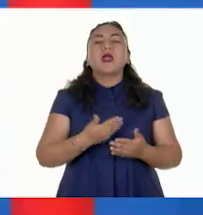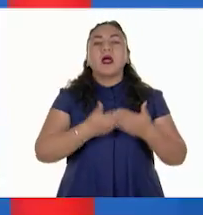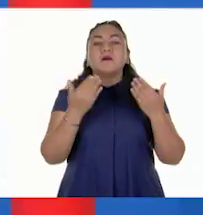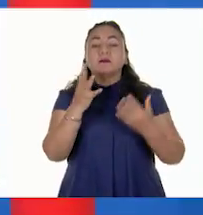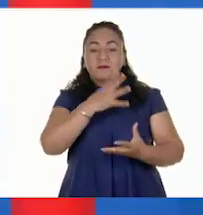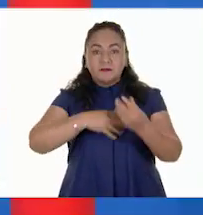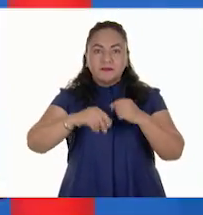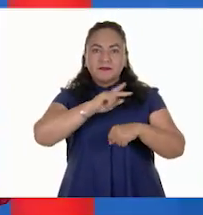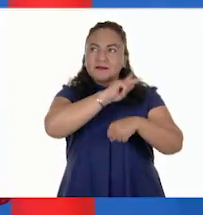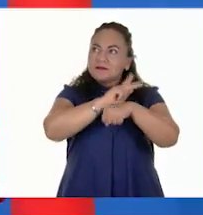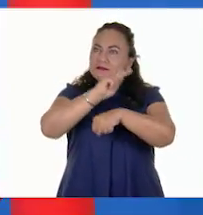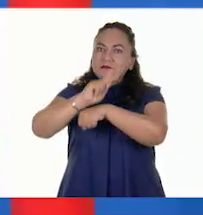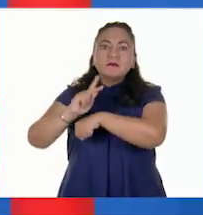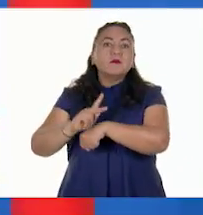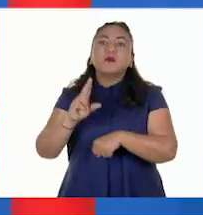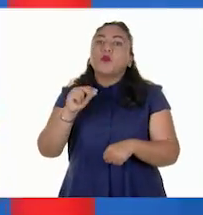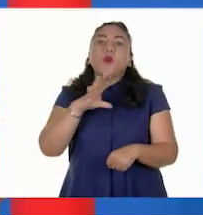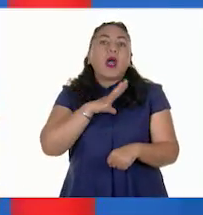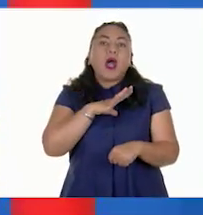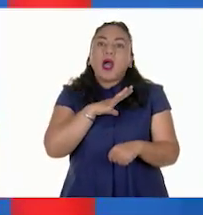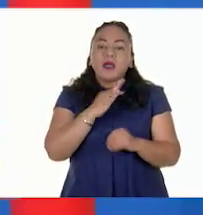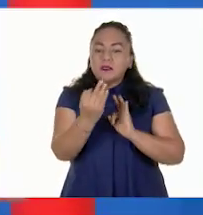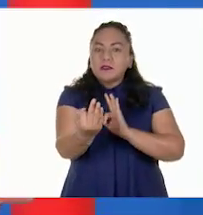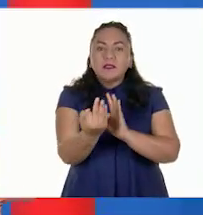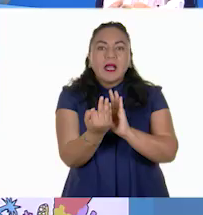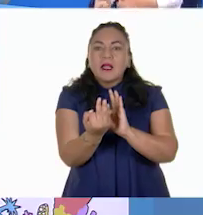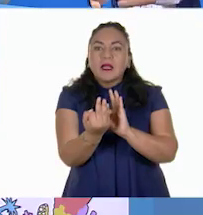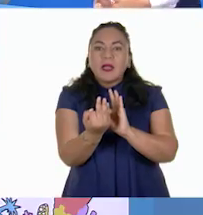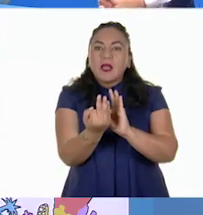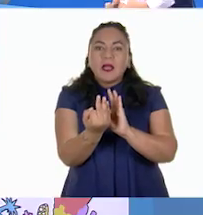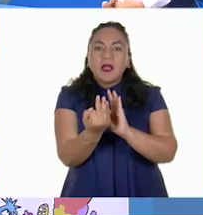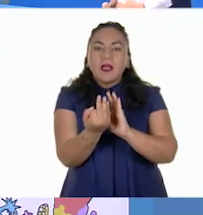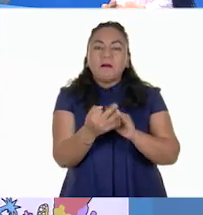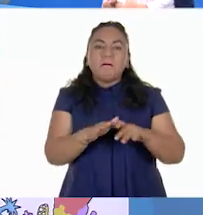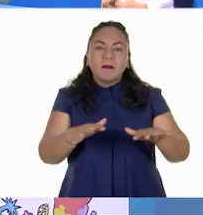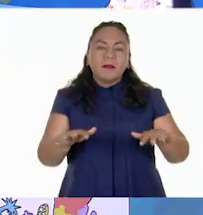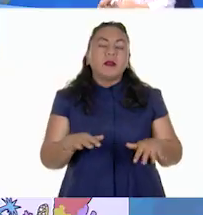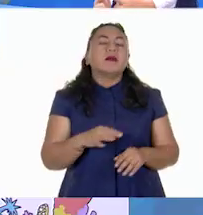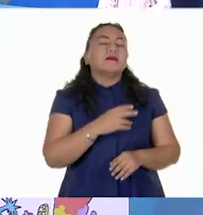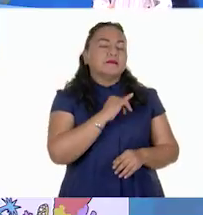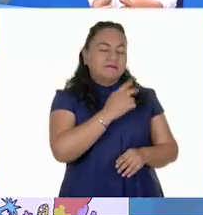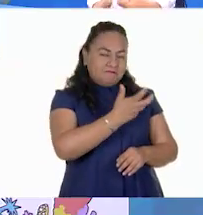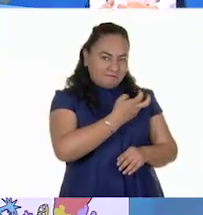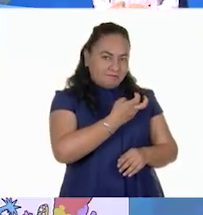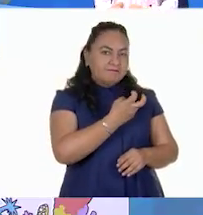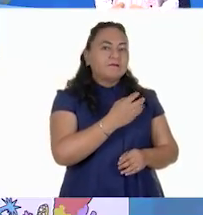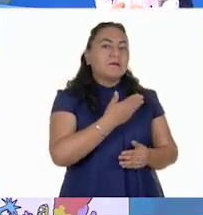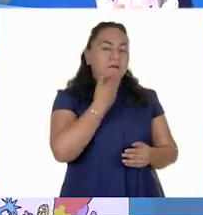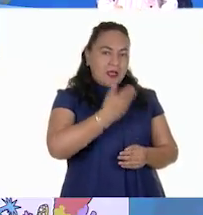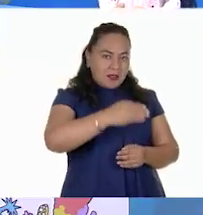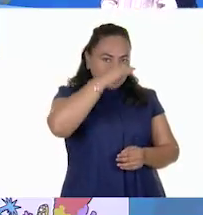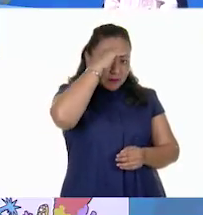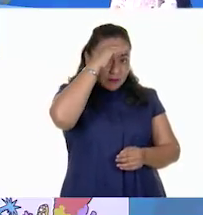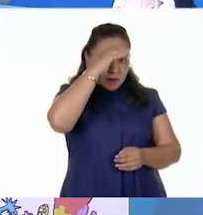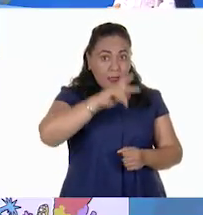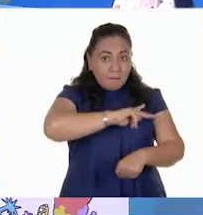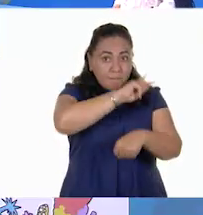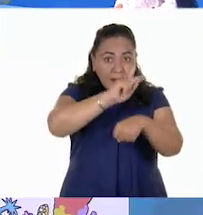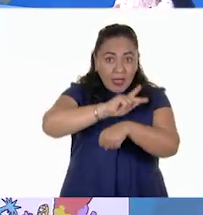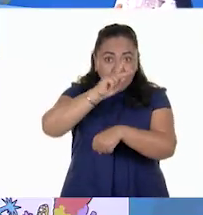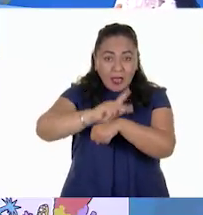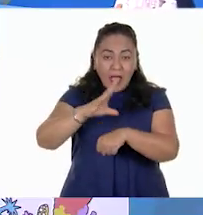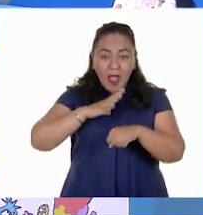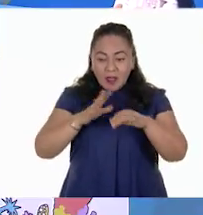comparación con los países que no tienen cercanía con el océano. Esa es una muy buena reflexión. De hecho, los países que tienen